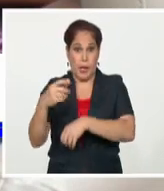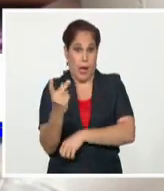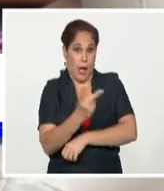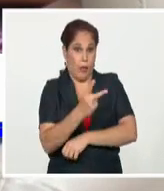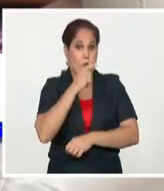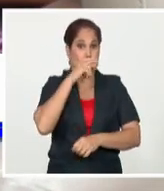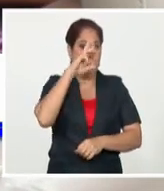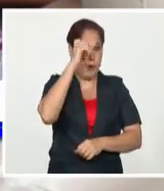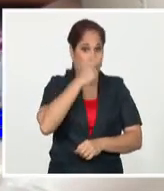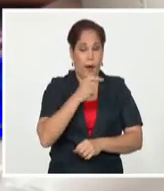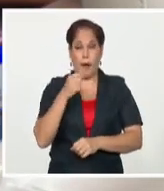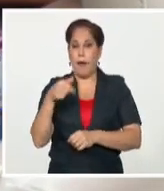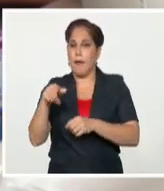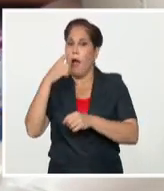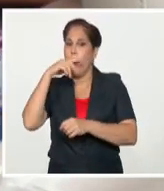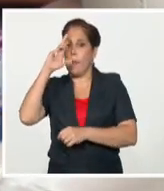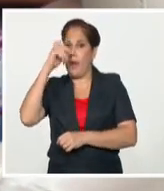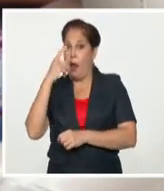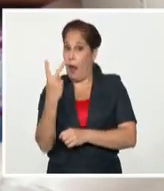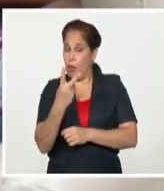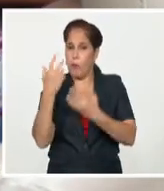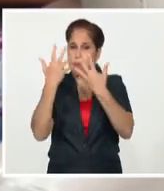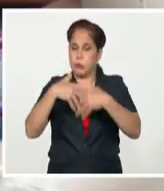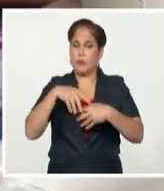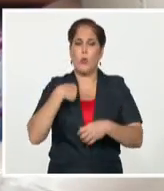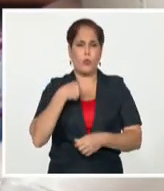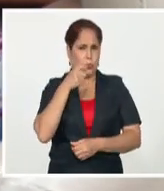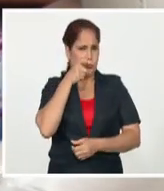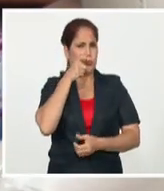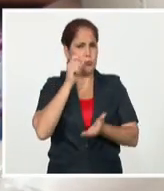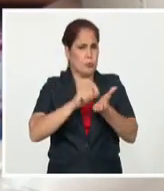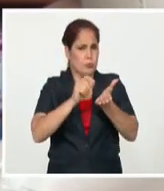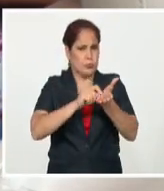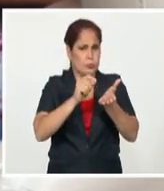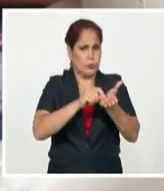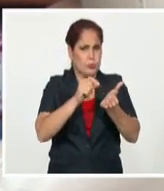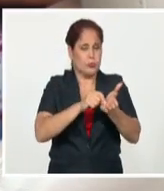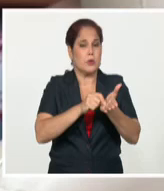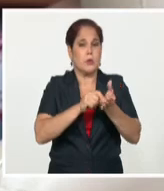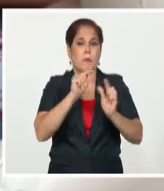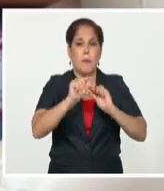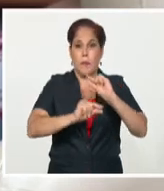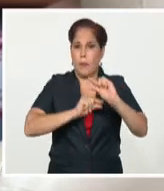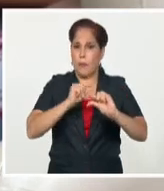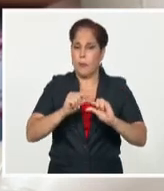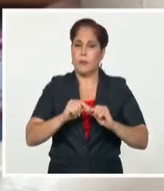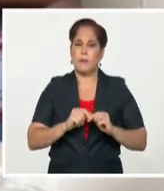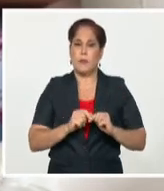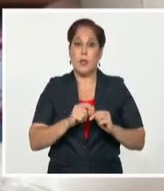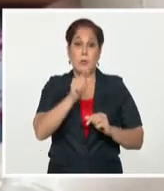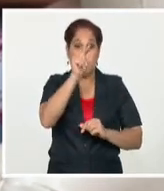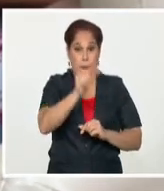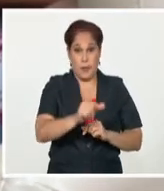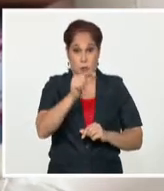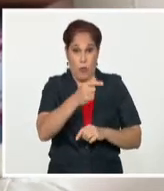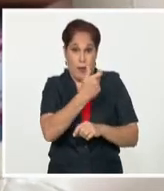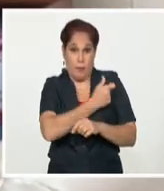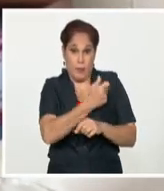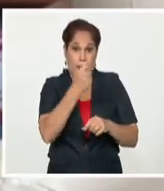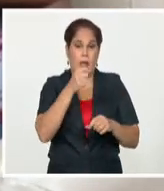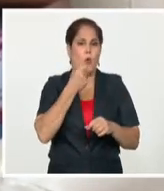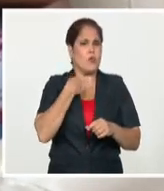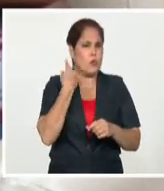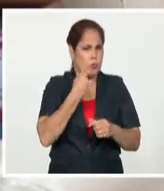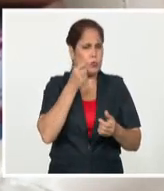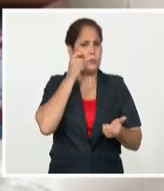Soberana y de Candidato Aldara. Hemos hecho también todas las inversiones de buenas prácticas clínicas a todos los dos estudios, a